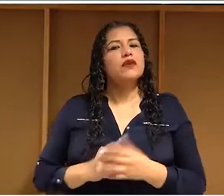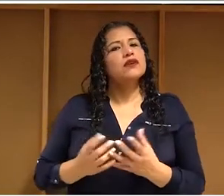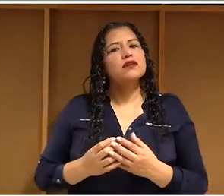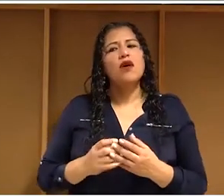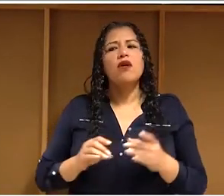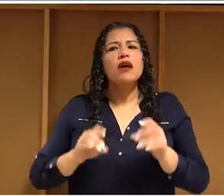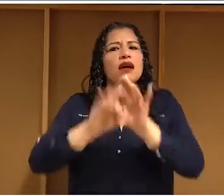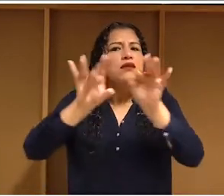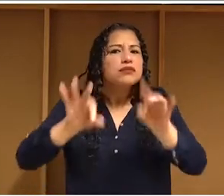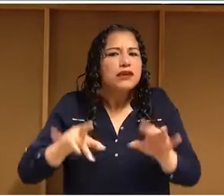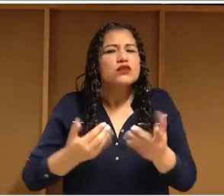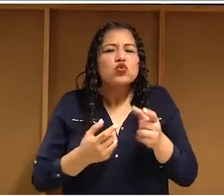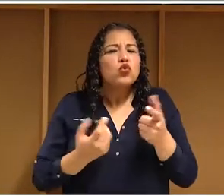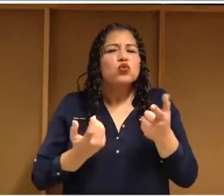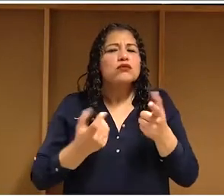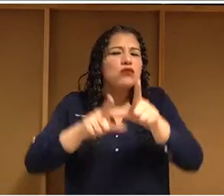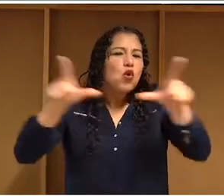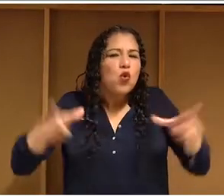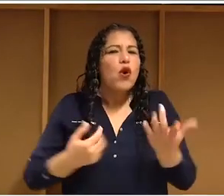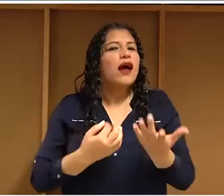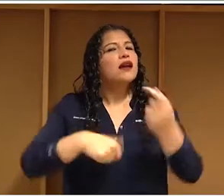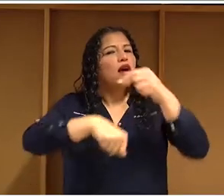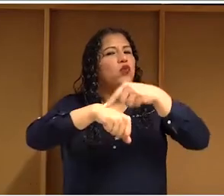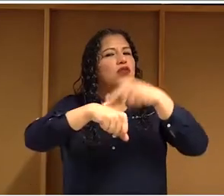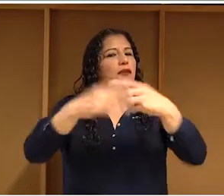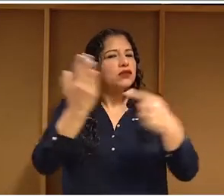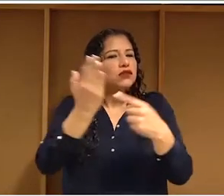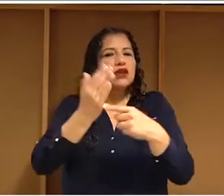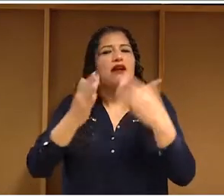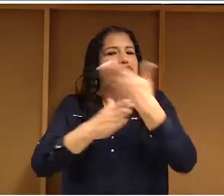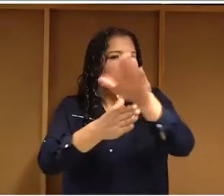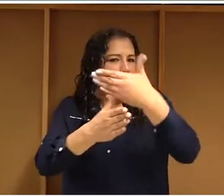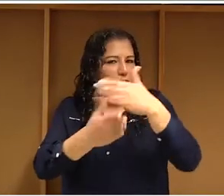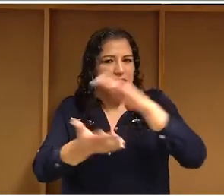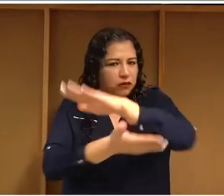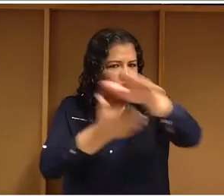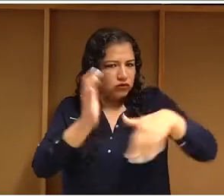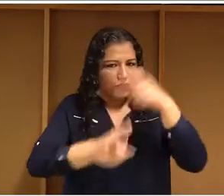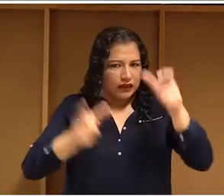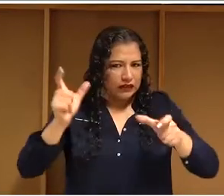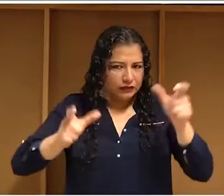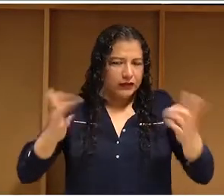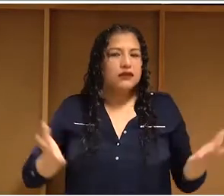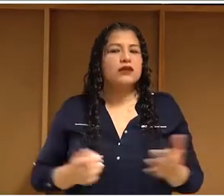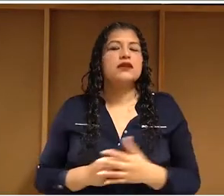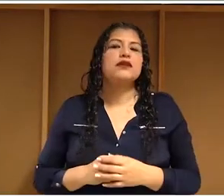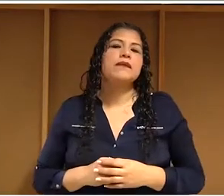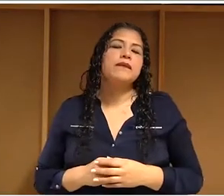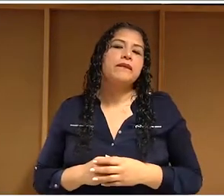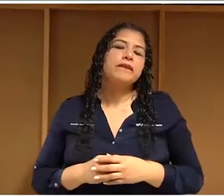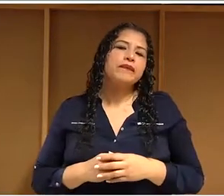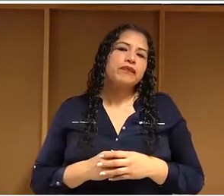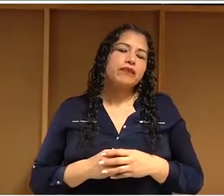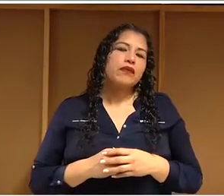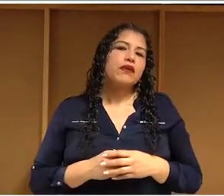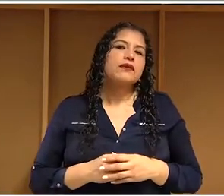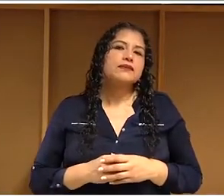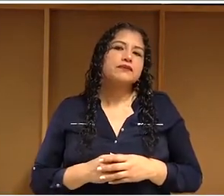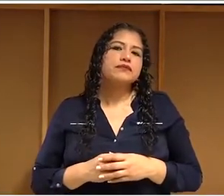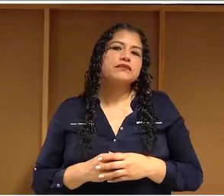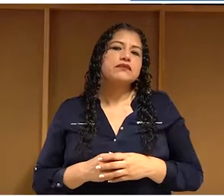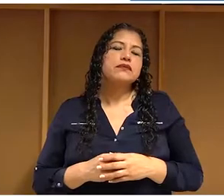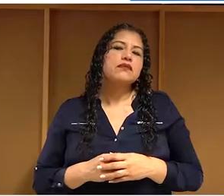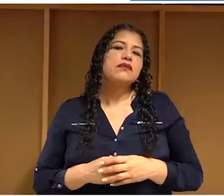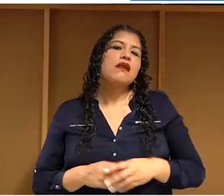digital es este espacio compartido, de lo cual todos somos ciudadanos. A veces son espacios